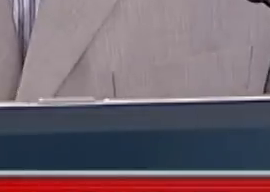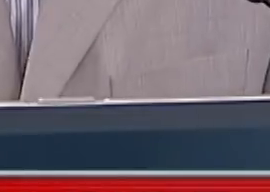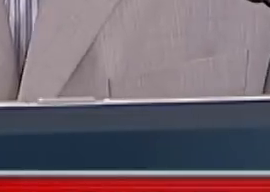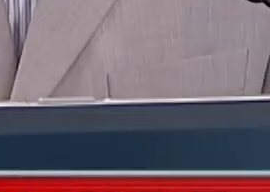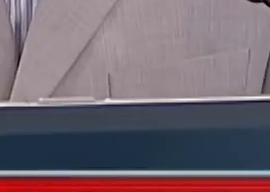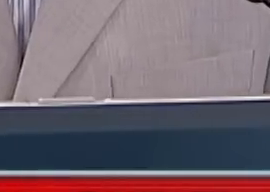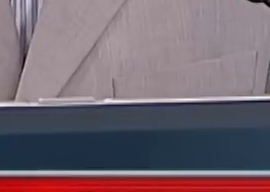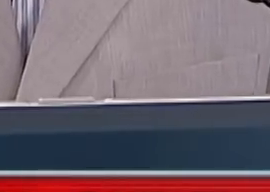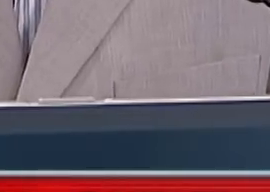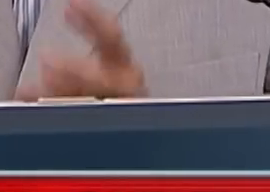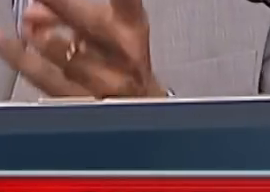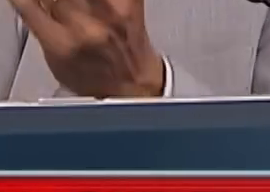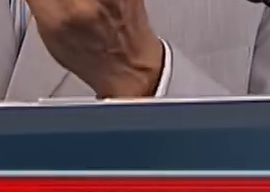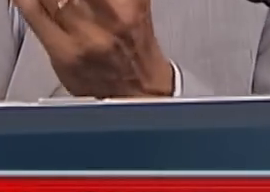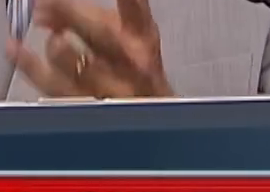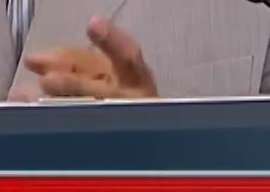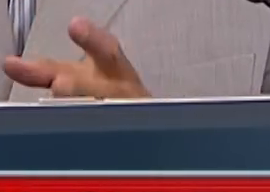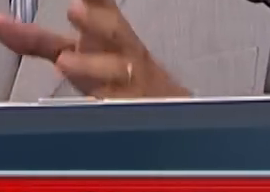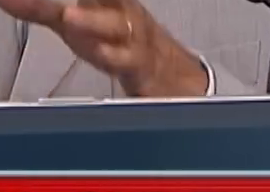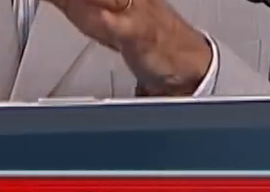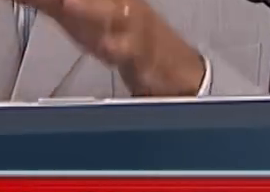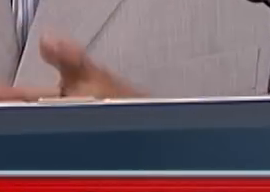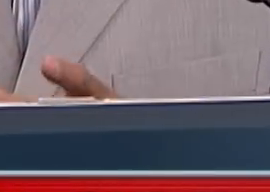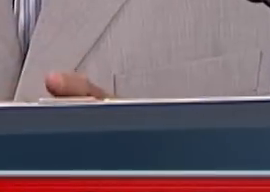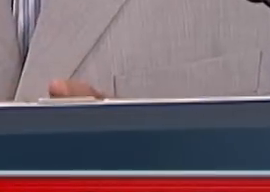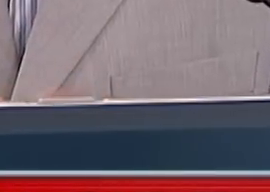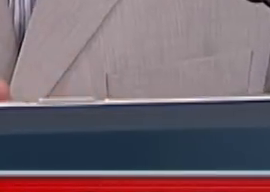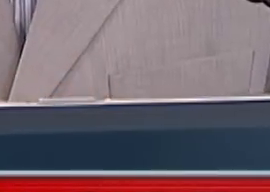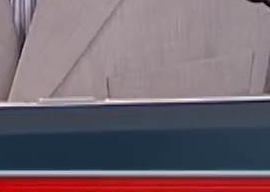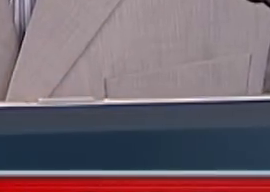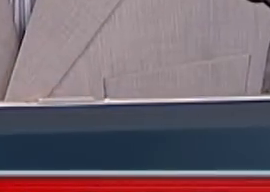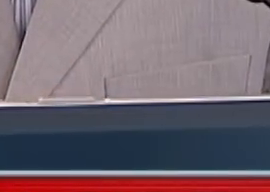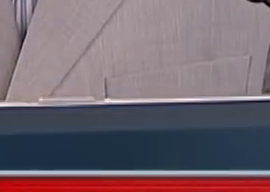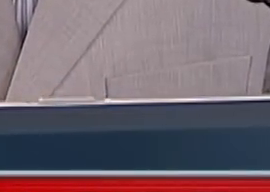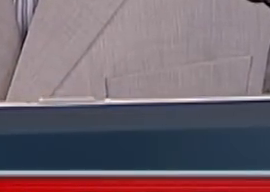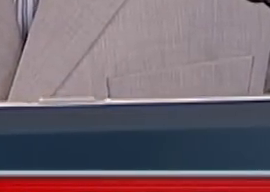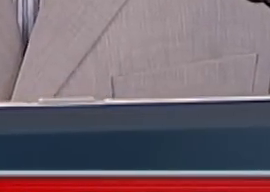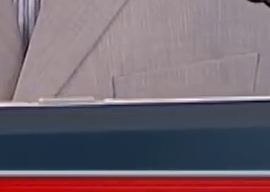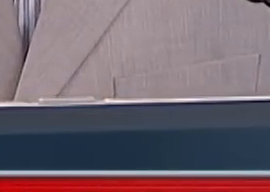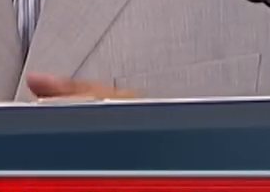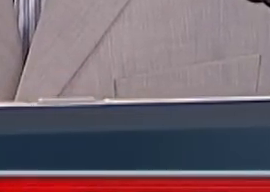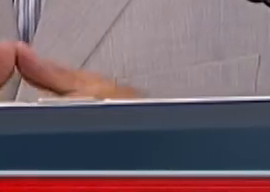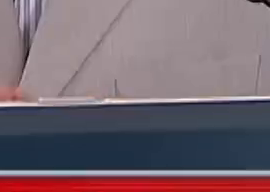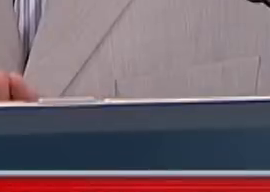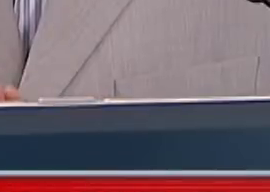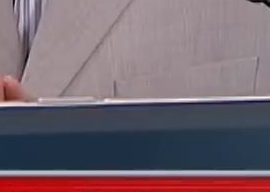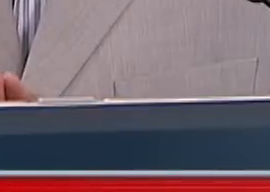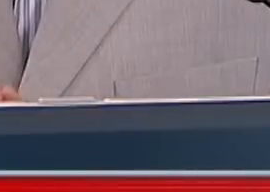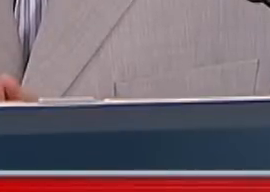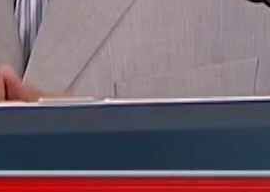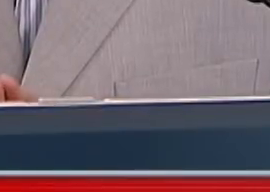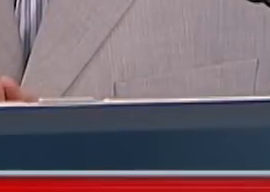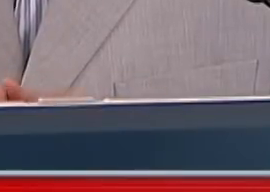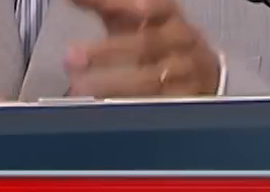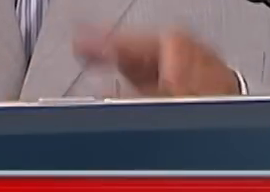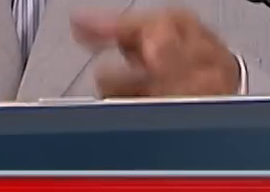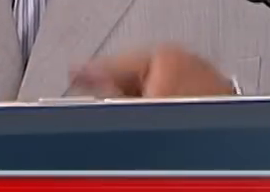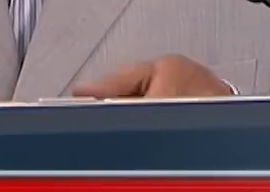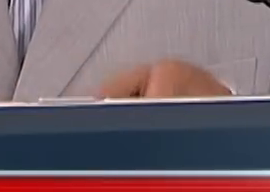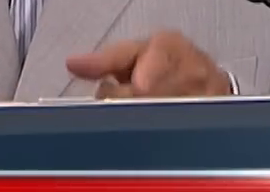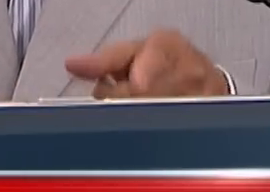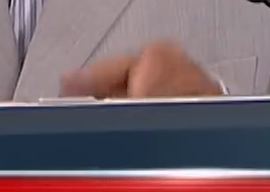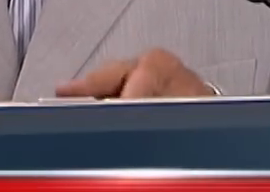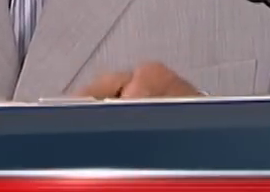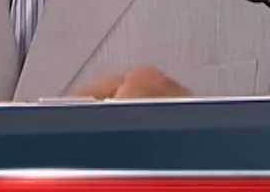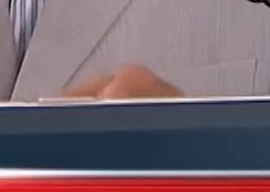está señalando Nelson, porque yo creo que por lo menos dos veces en el discurso de casi una hora le metió mucha presión a la justicia para